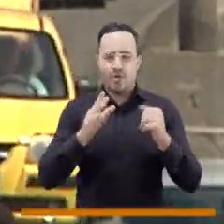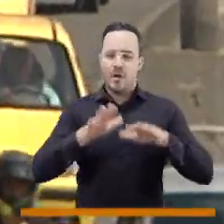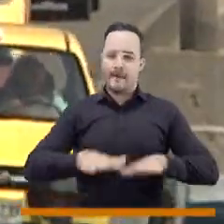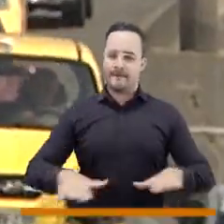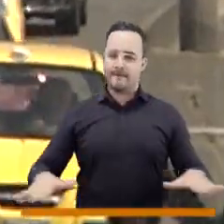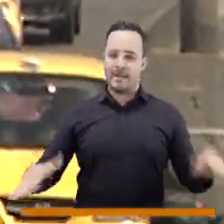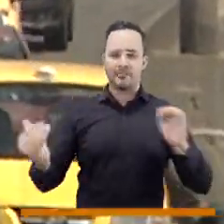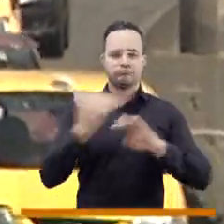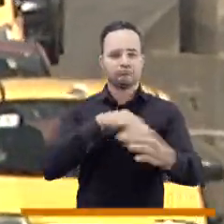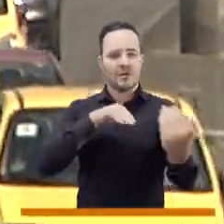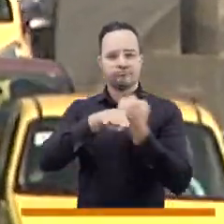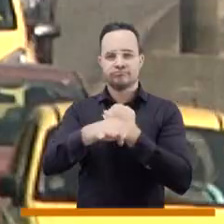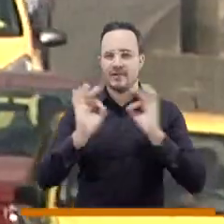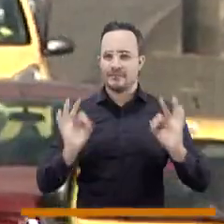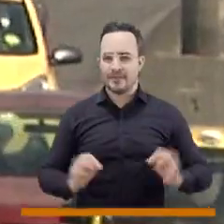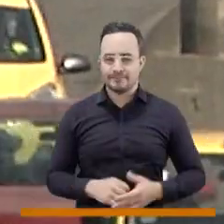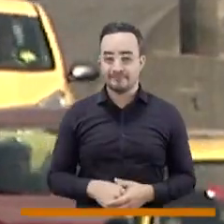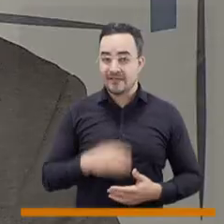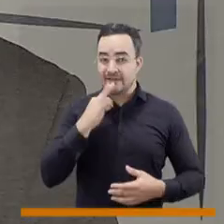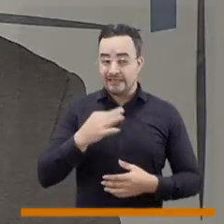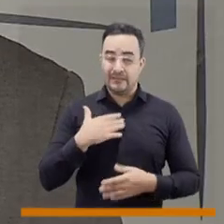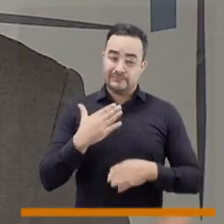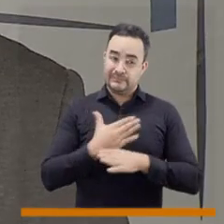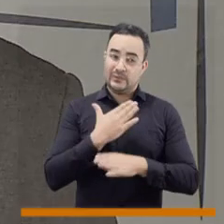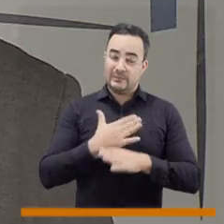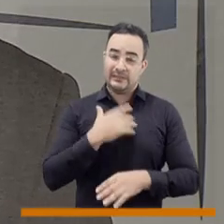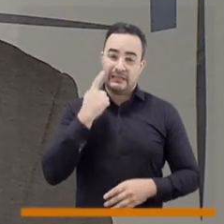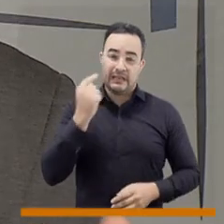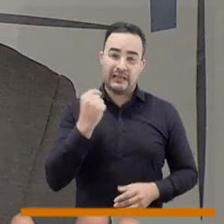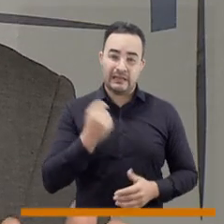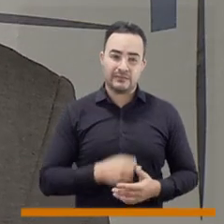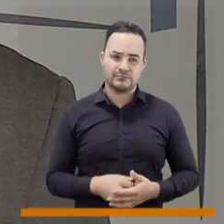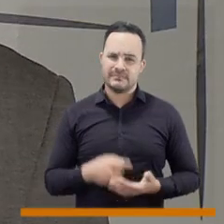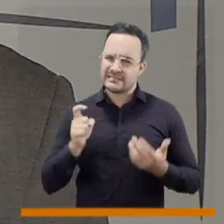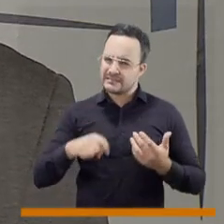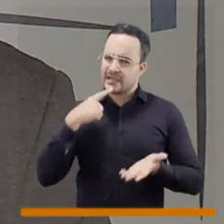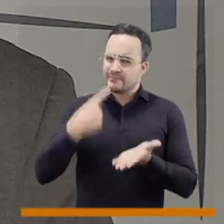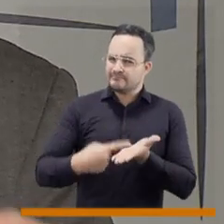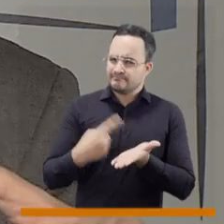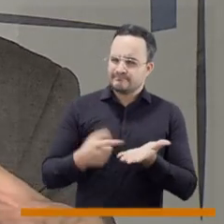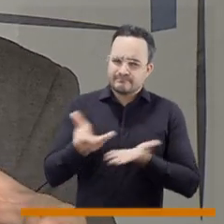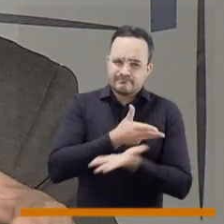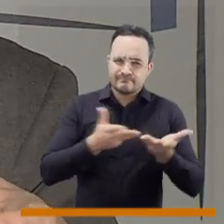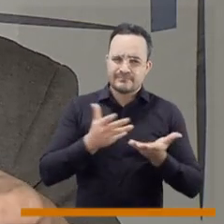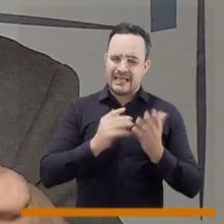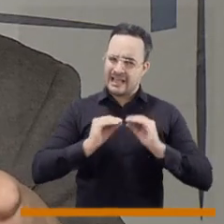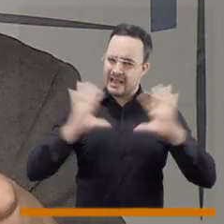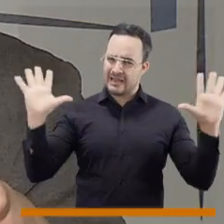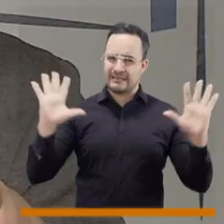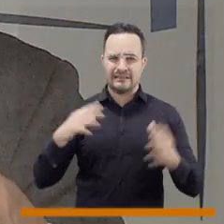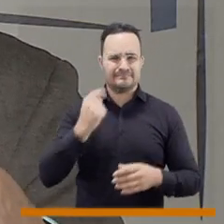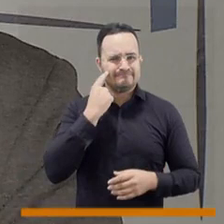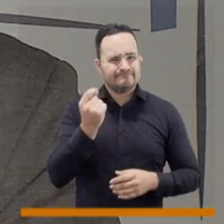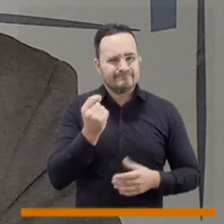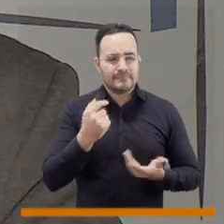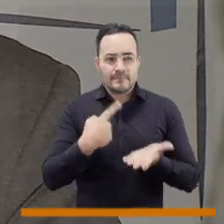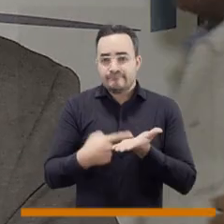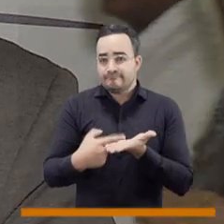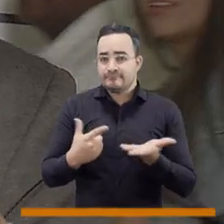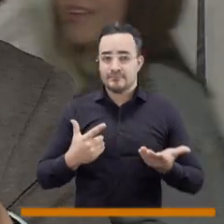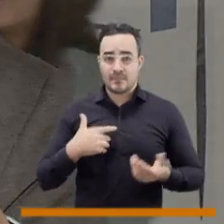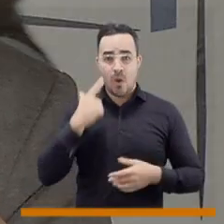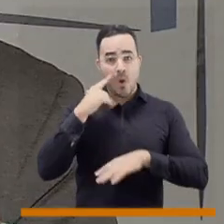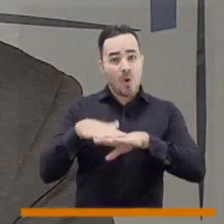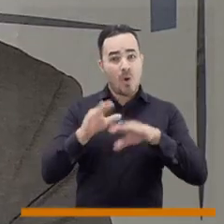desembotellar la ciudad para que haya un mejor flujo. Pero vuelvo y lo digo, aquí hay un problema muy serio al que le tenemos que poner mucha